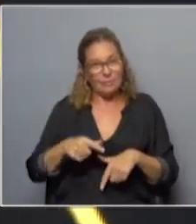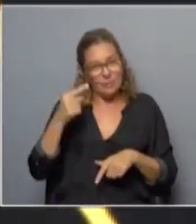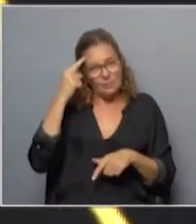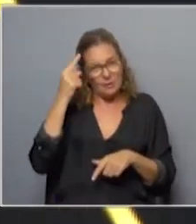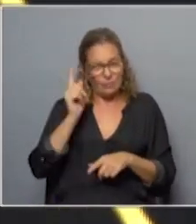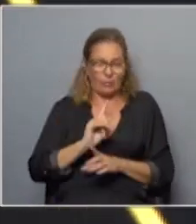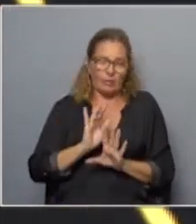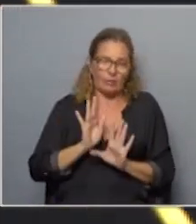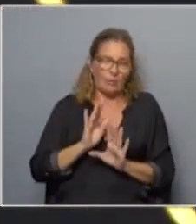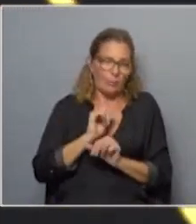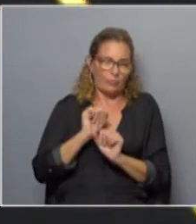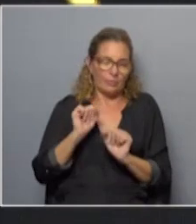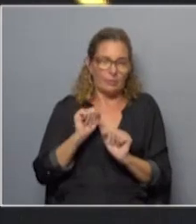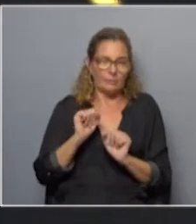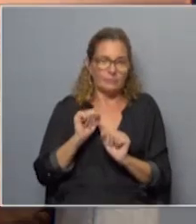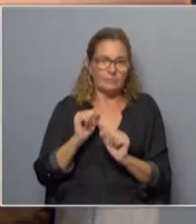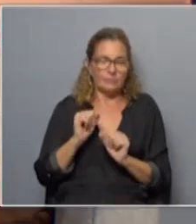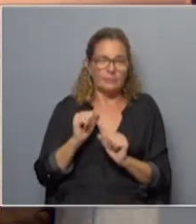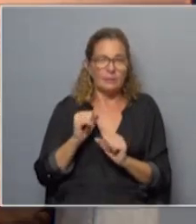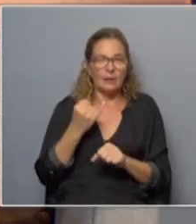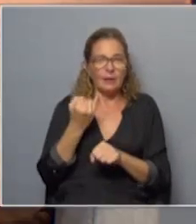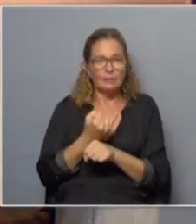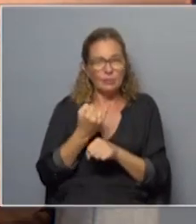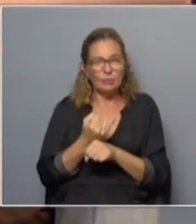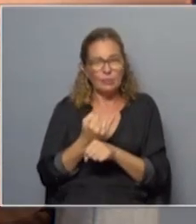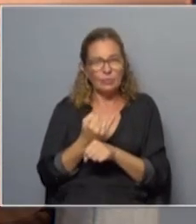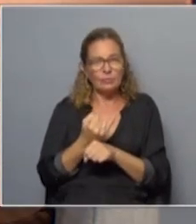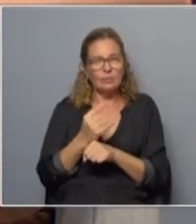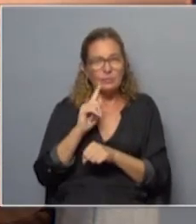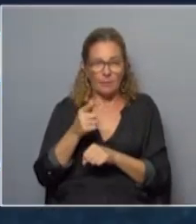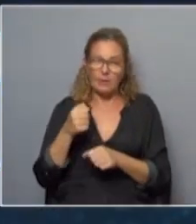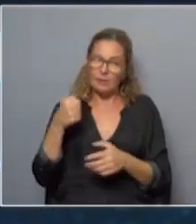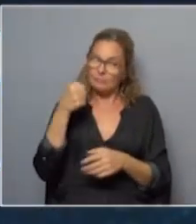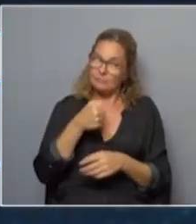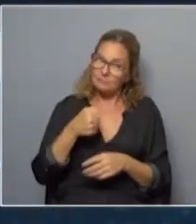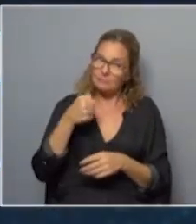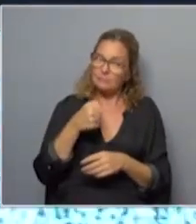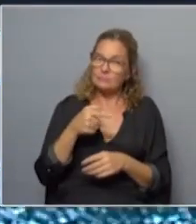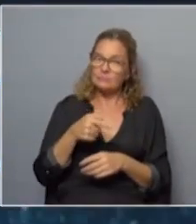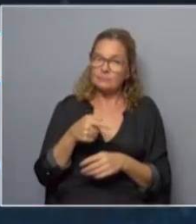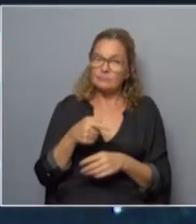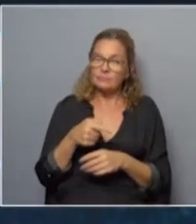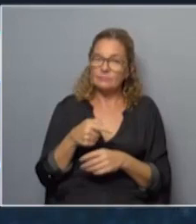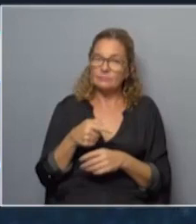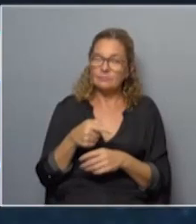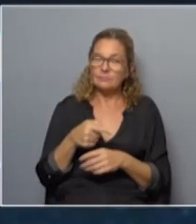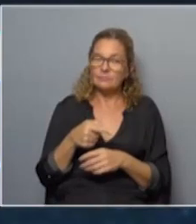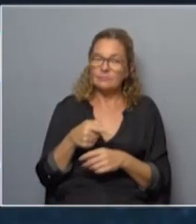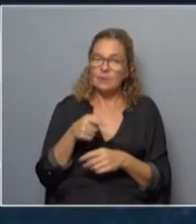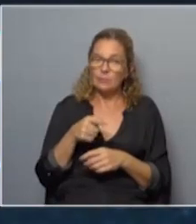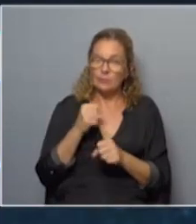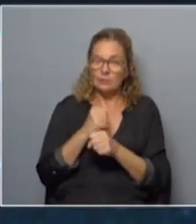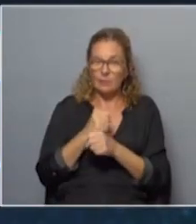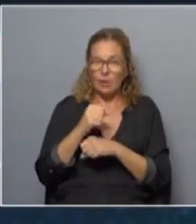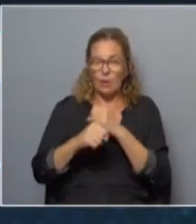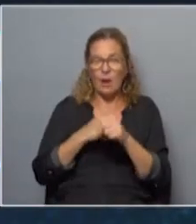no va a ser posible Tyler a la institución también le han pegado bueno nosotros este trabajo de